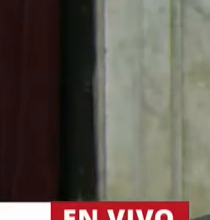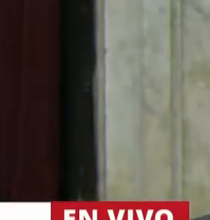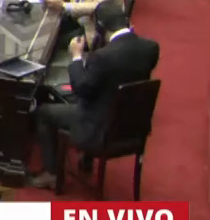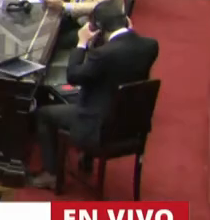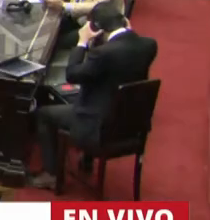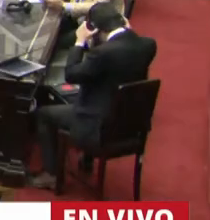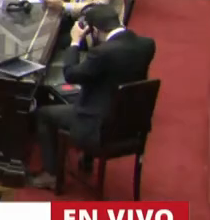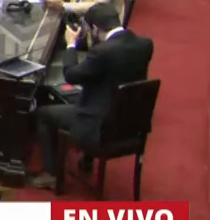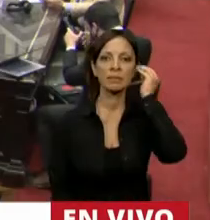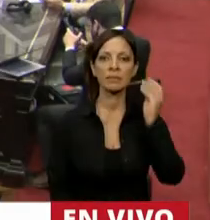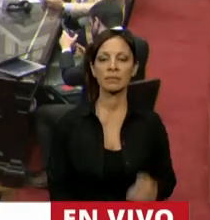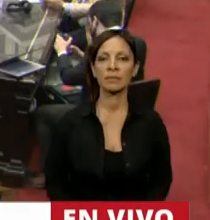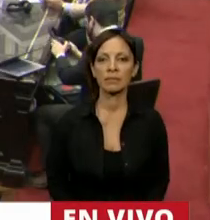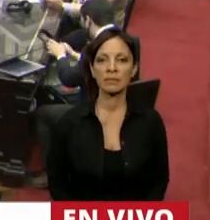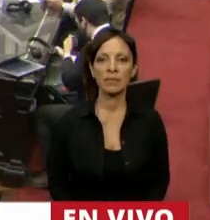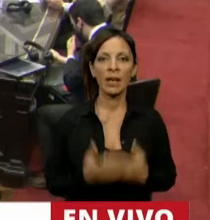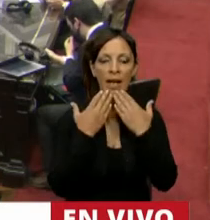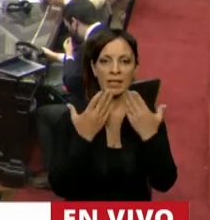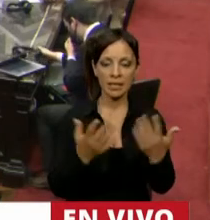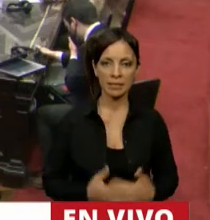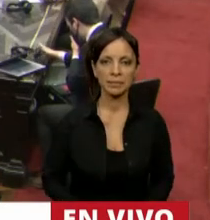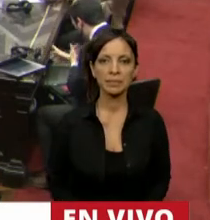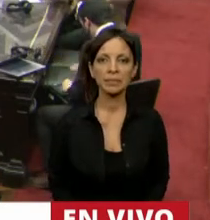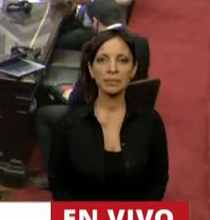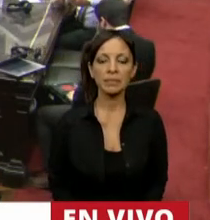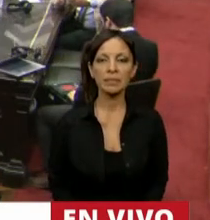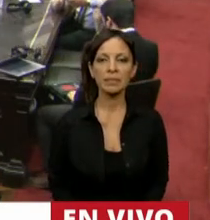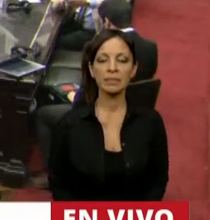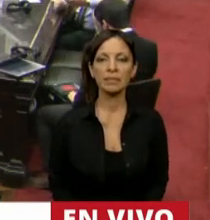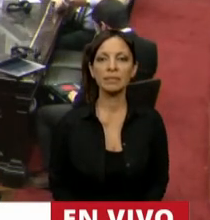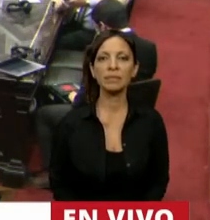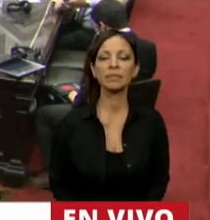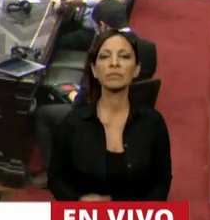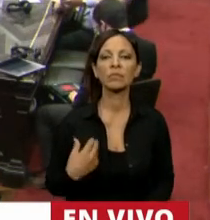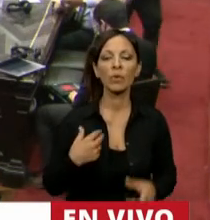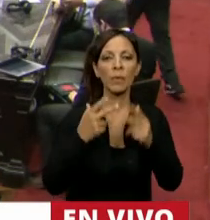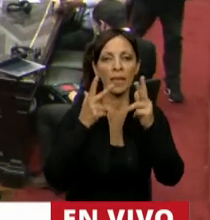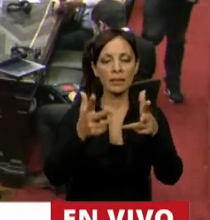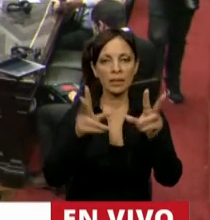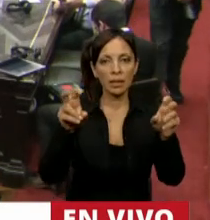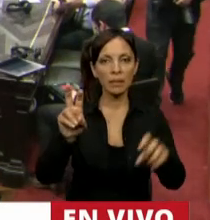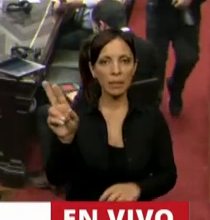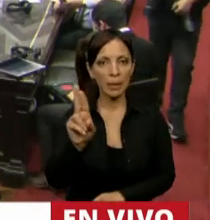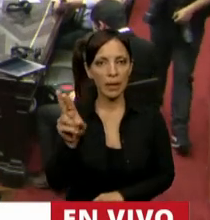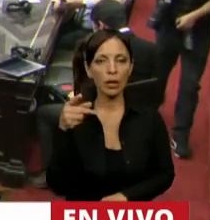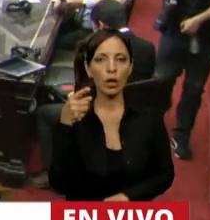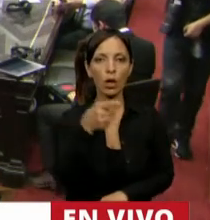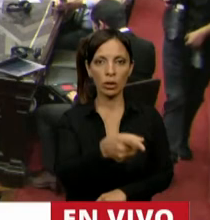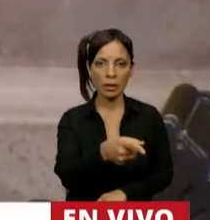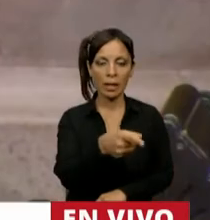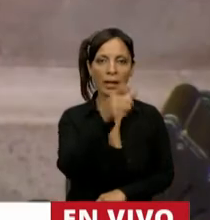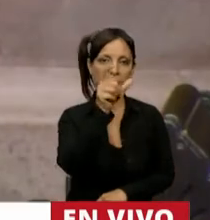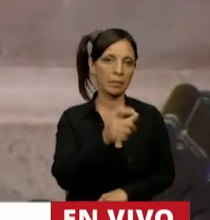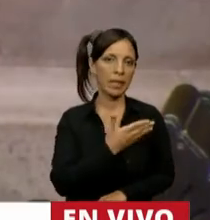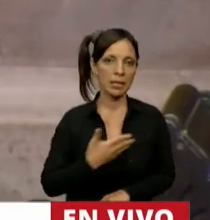Gracias, Presidente. Voy a plantear una cuestión de privilegio contra el